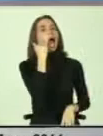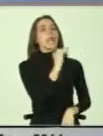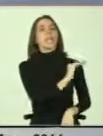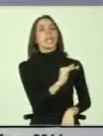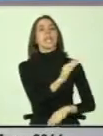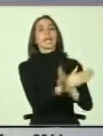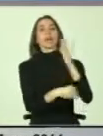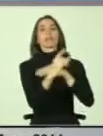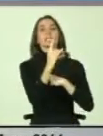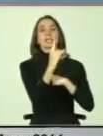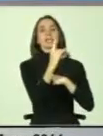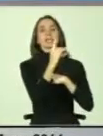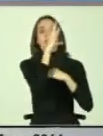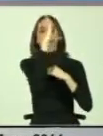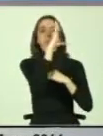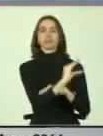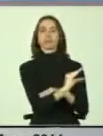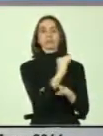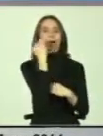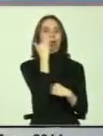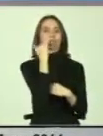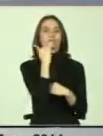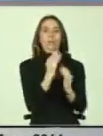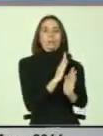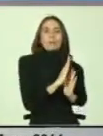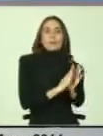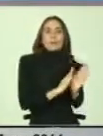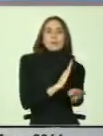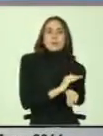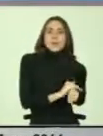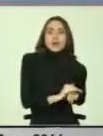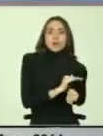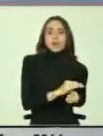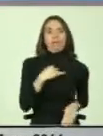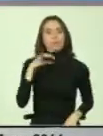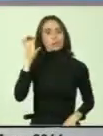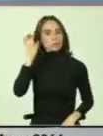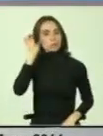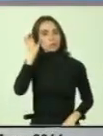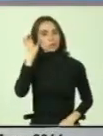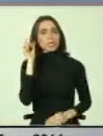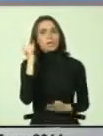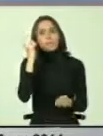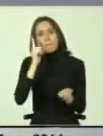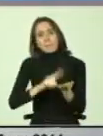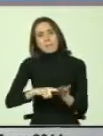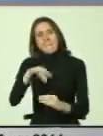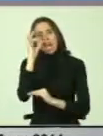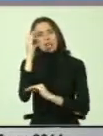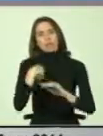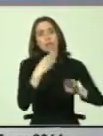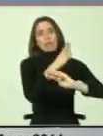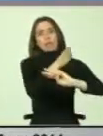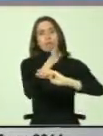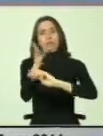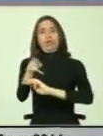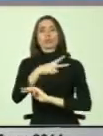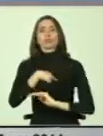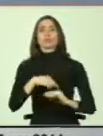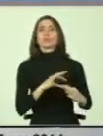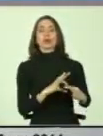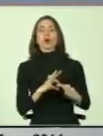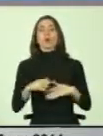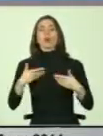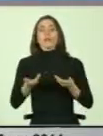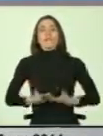de la discapacidad, de la sobreprotección. Yo he escuchado en mil reuniones, nosotros, nuestra motivación,